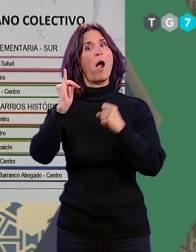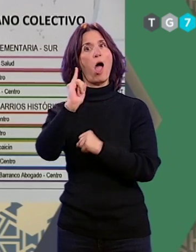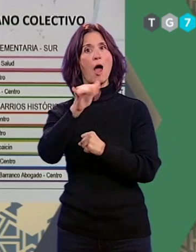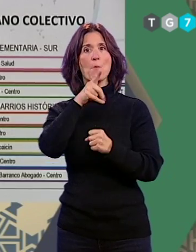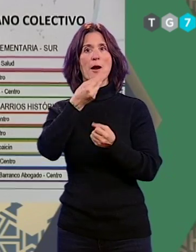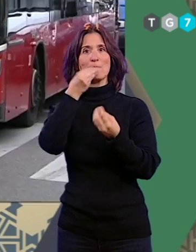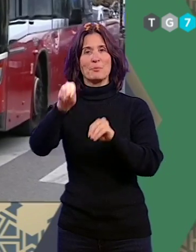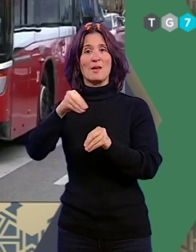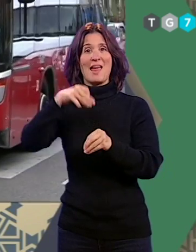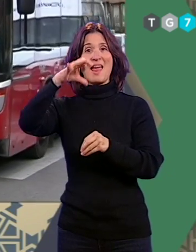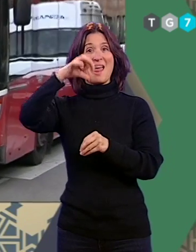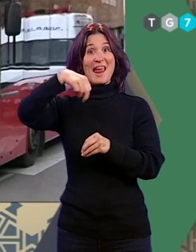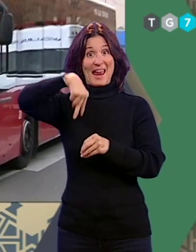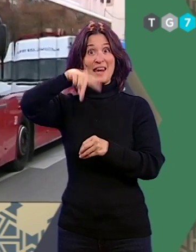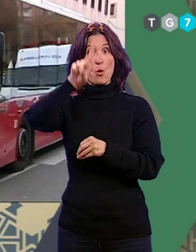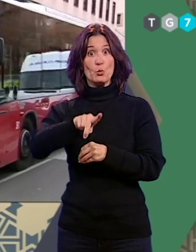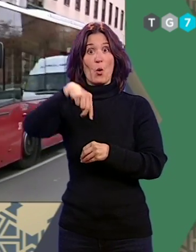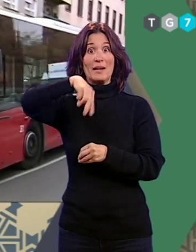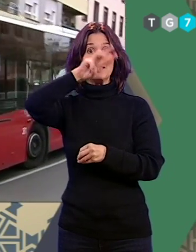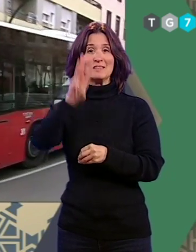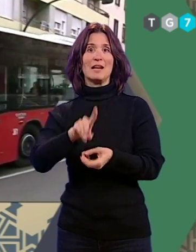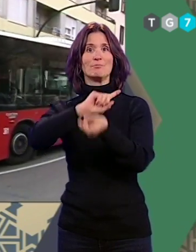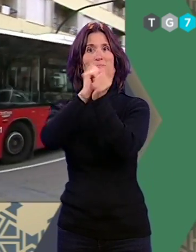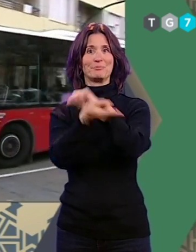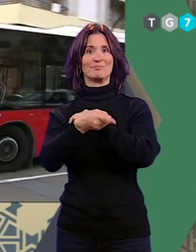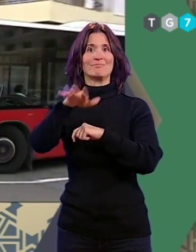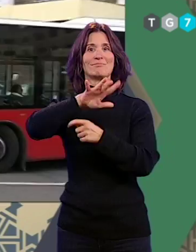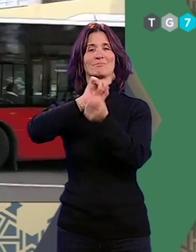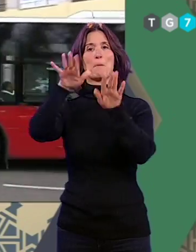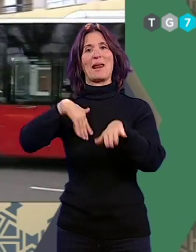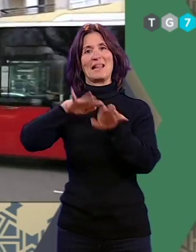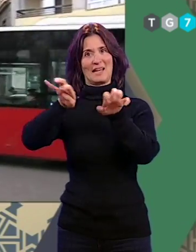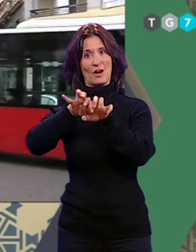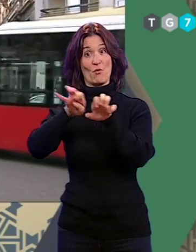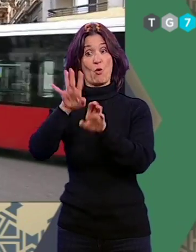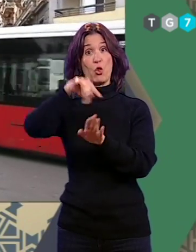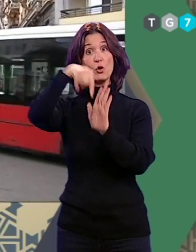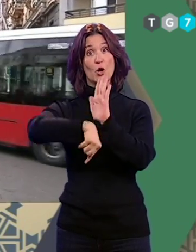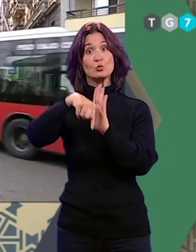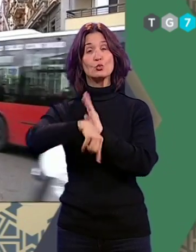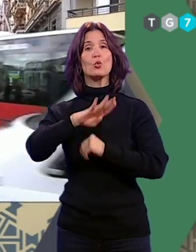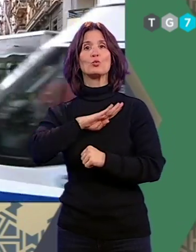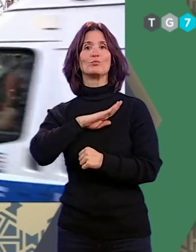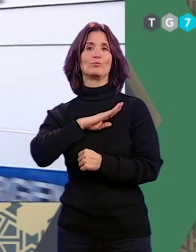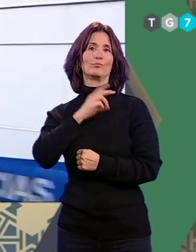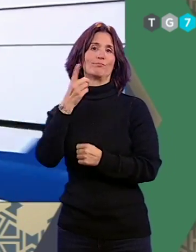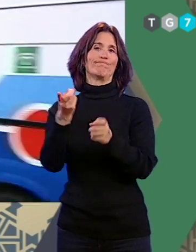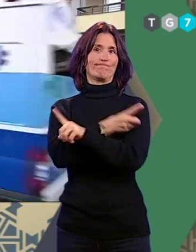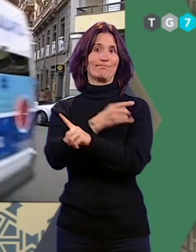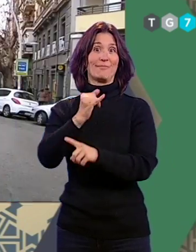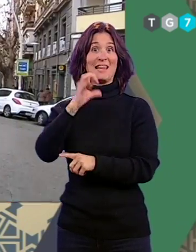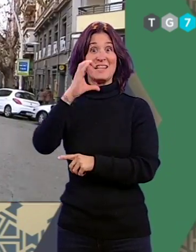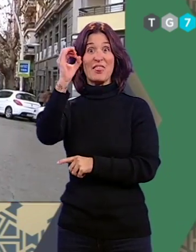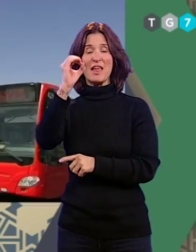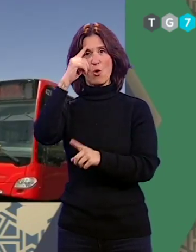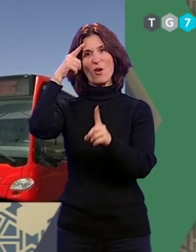de parada de la N1 y la N3 en Marino Cete por el Triunfo. La Sur contemplará tres líneas, sufriendo la S0 una modificación